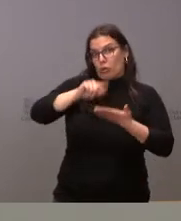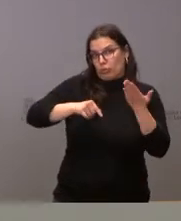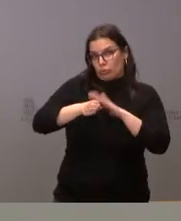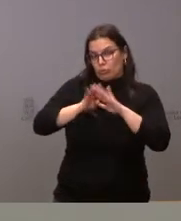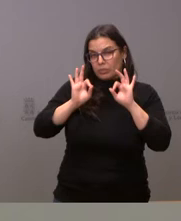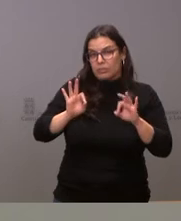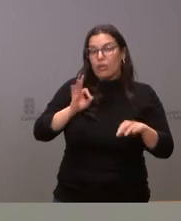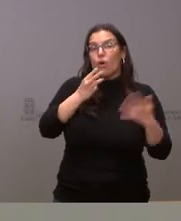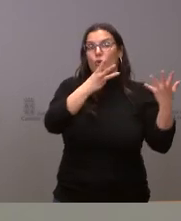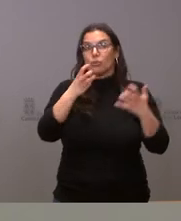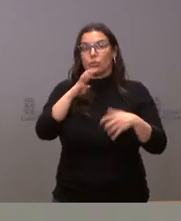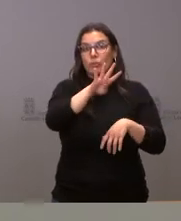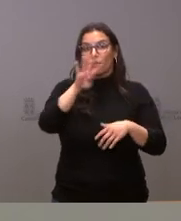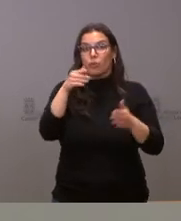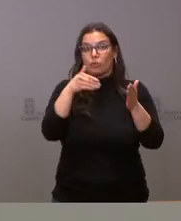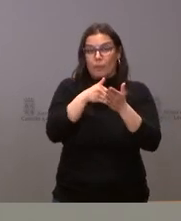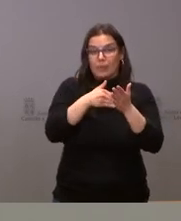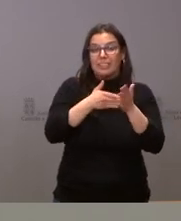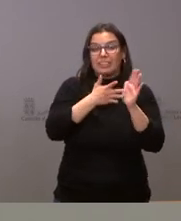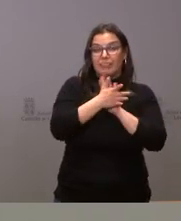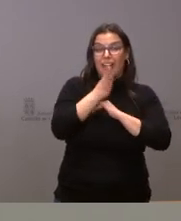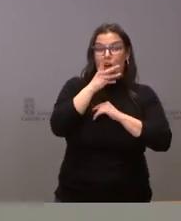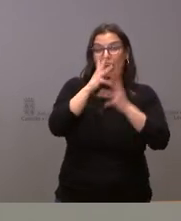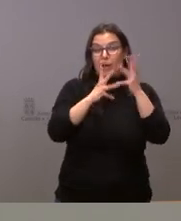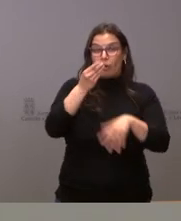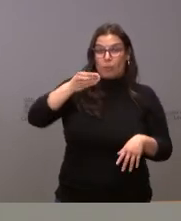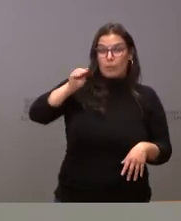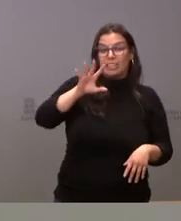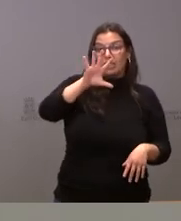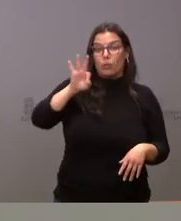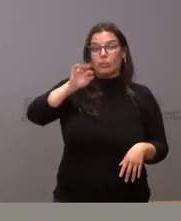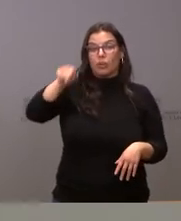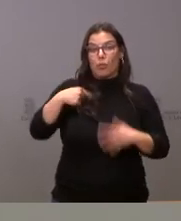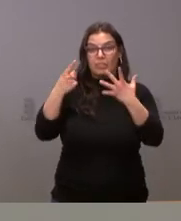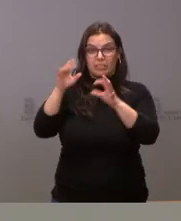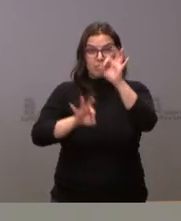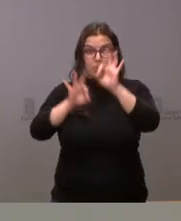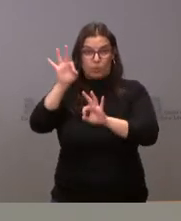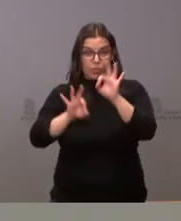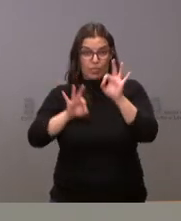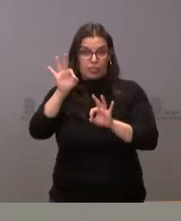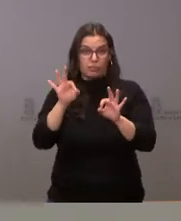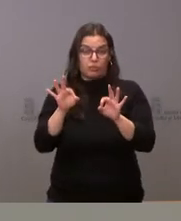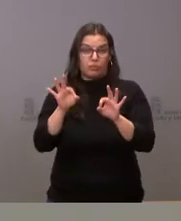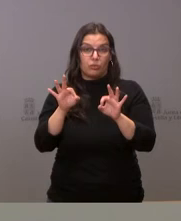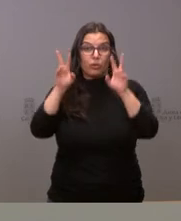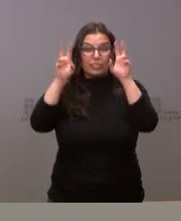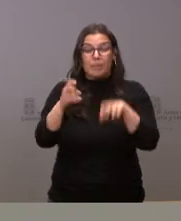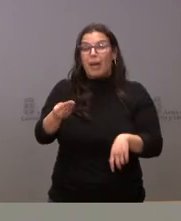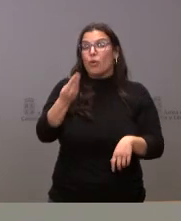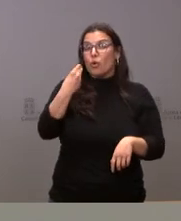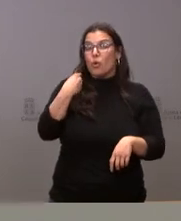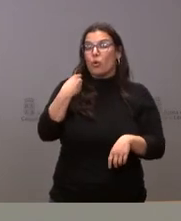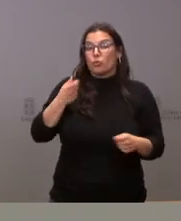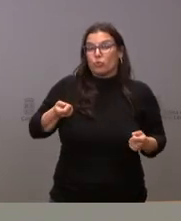844.000, supone un incremento del 50,6% en materia de consumo